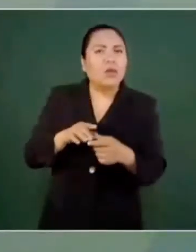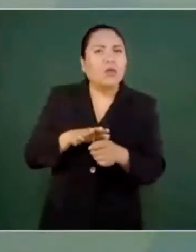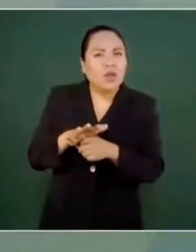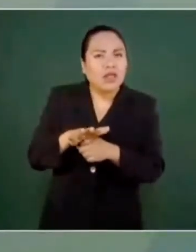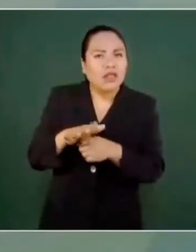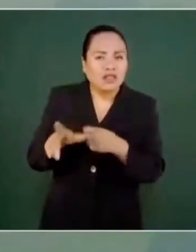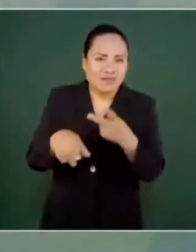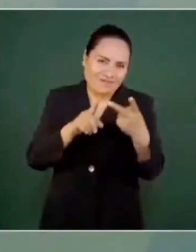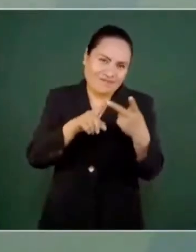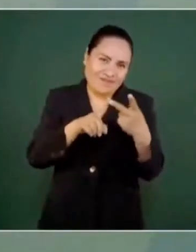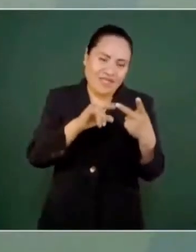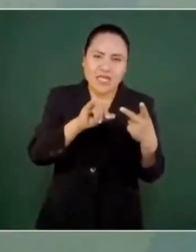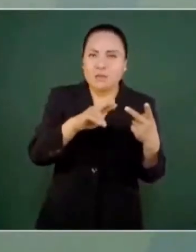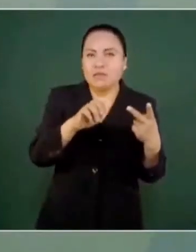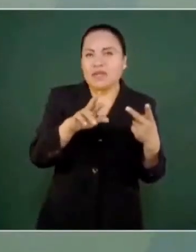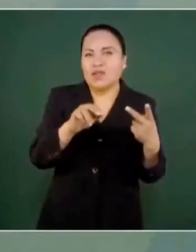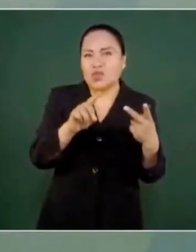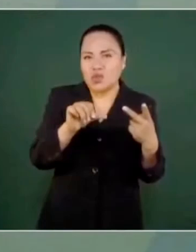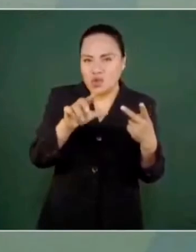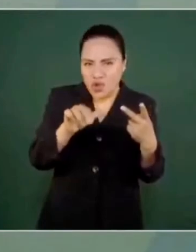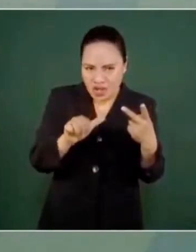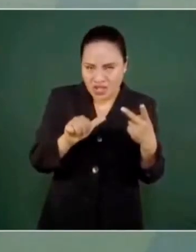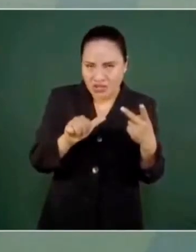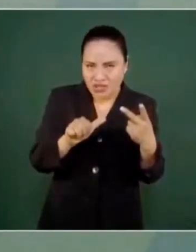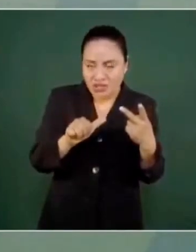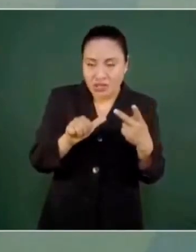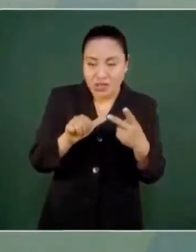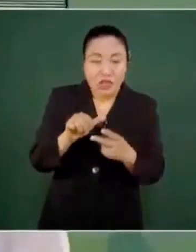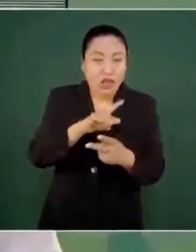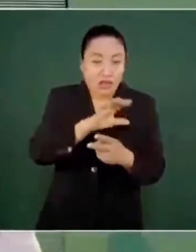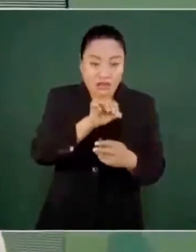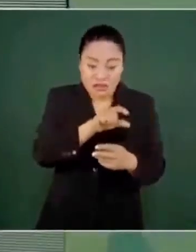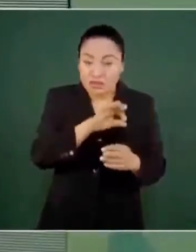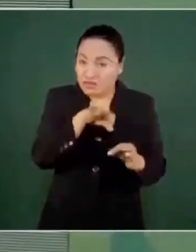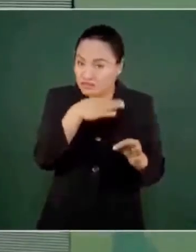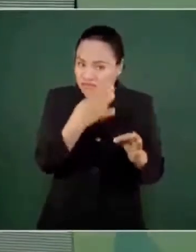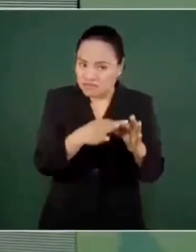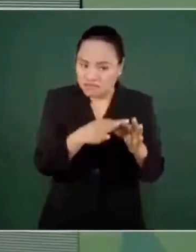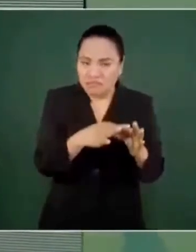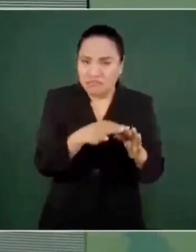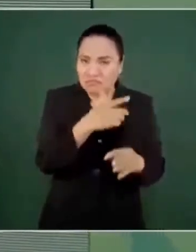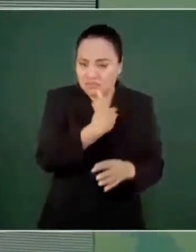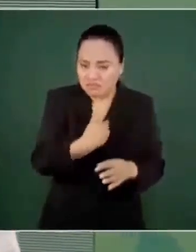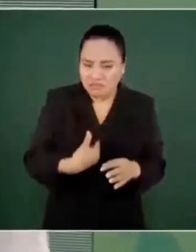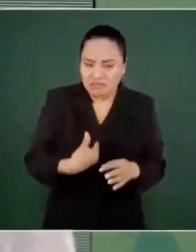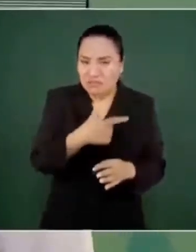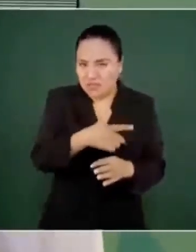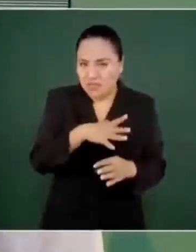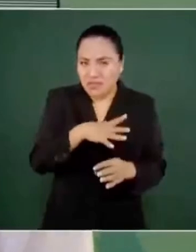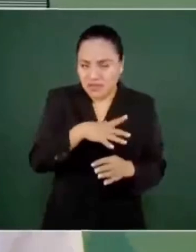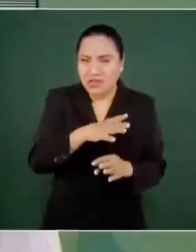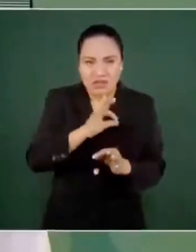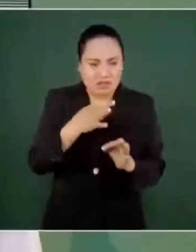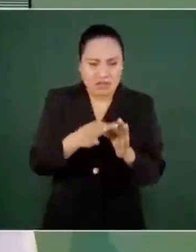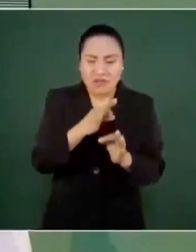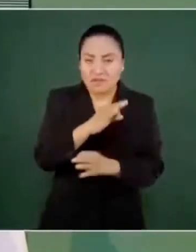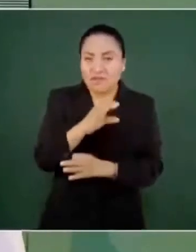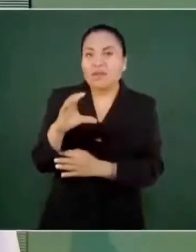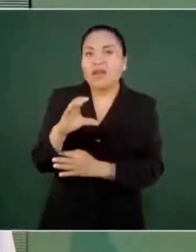al grado de que cuando terminan Calderón de usurpar la presidencia